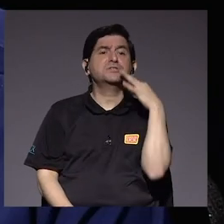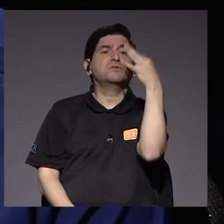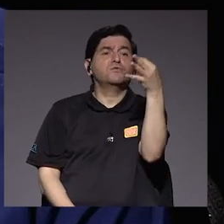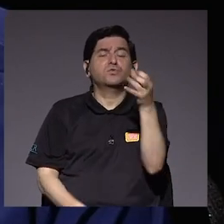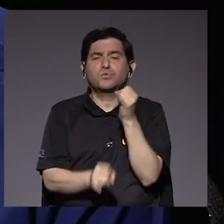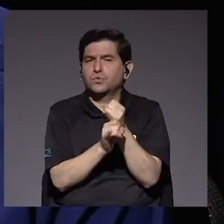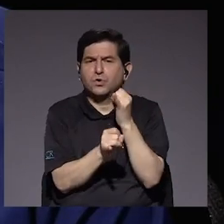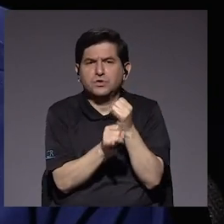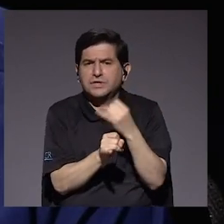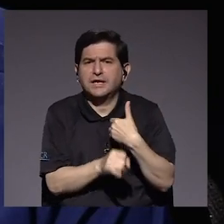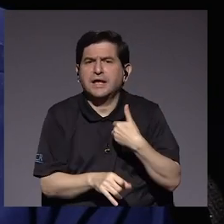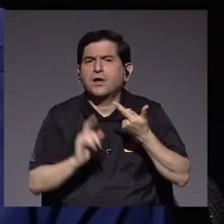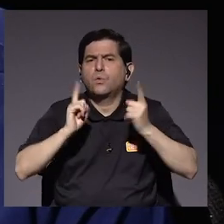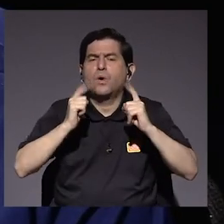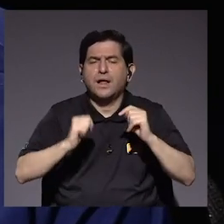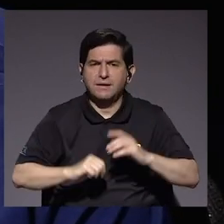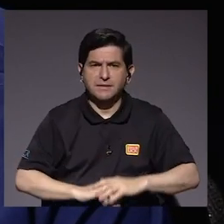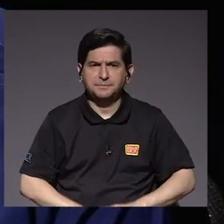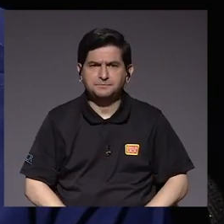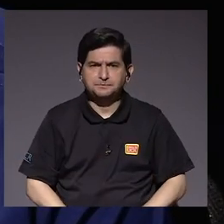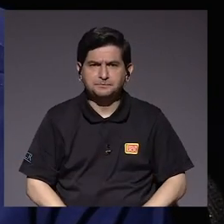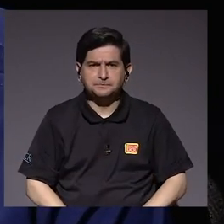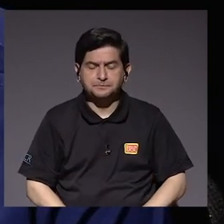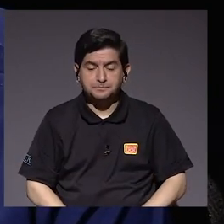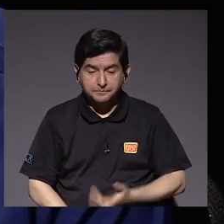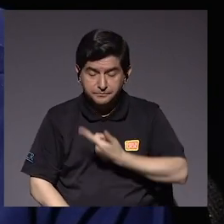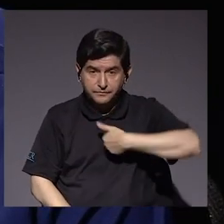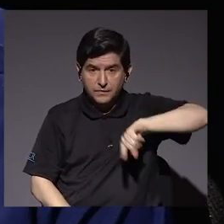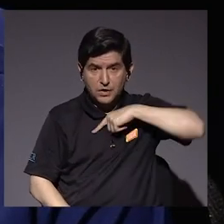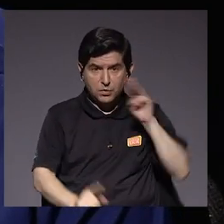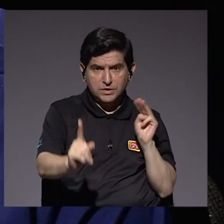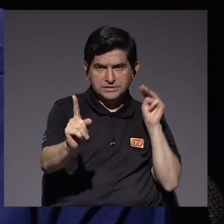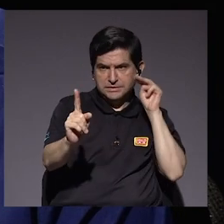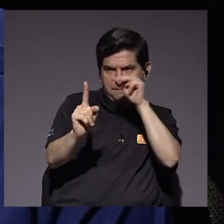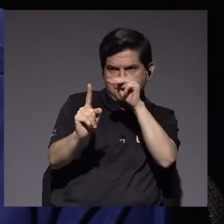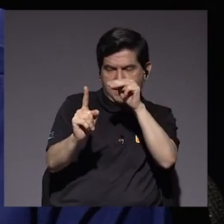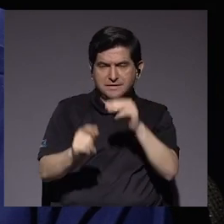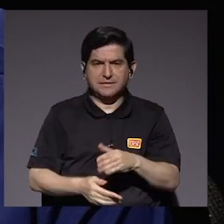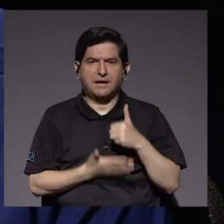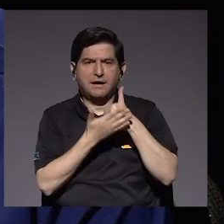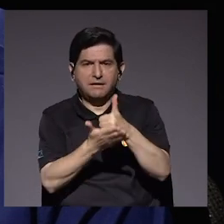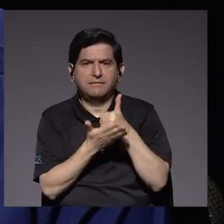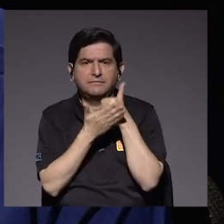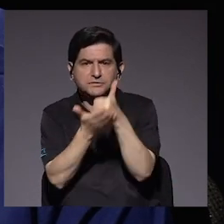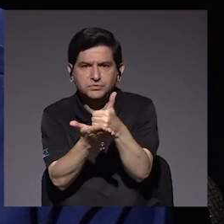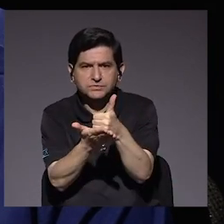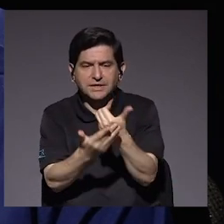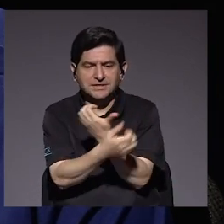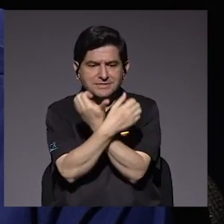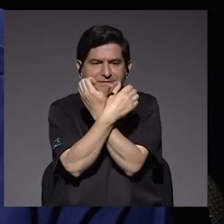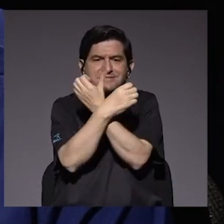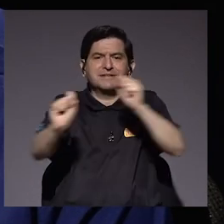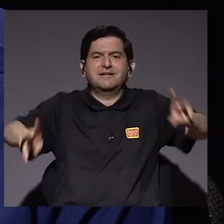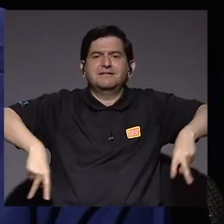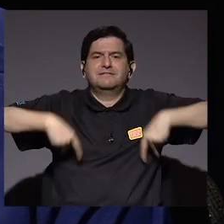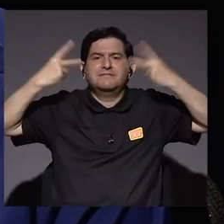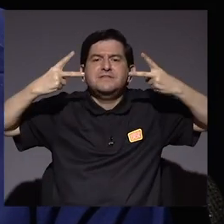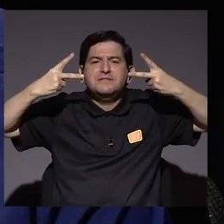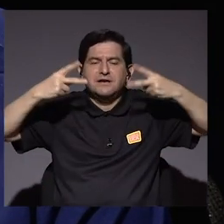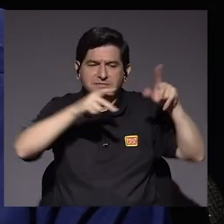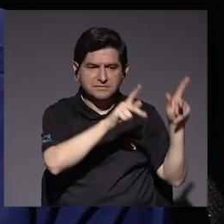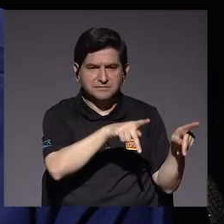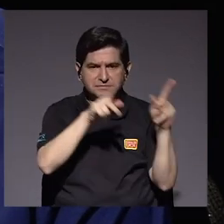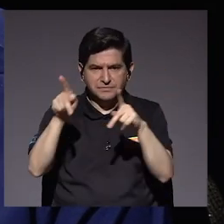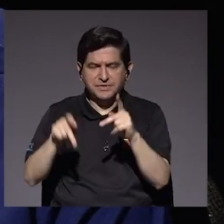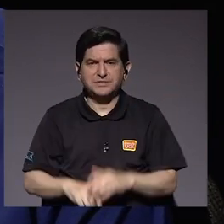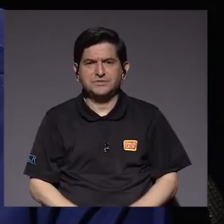de parte del instituto? Bueno, nuestra misión es contribuir a salvar vidas de